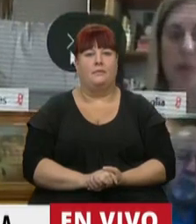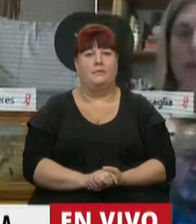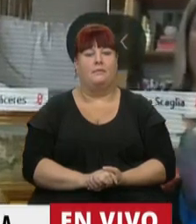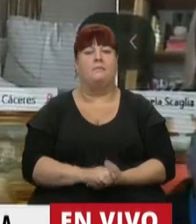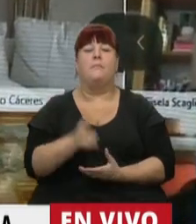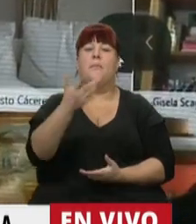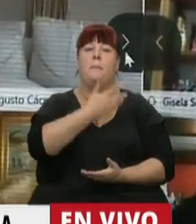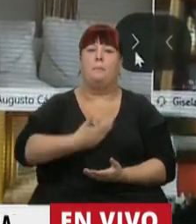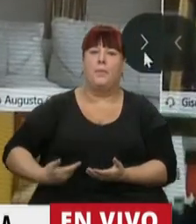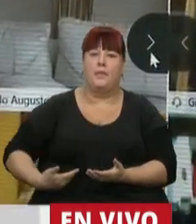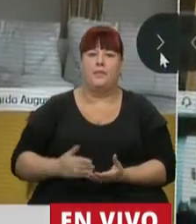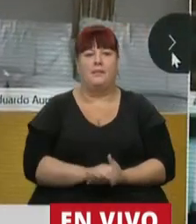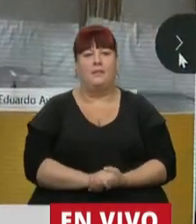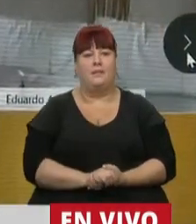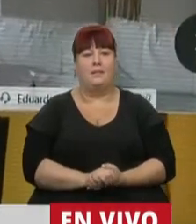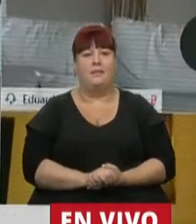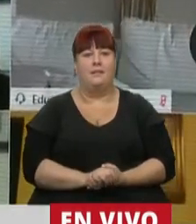Señor Presidente,